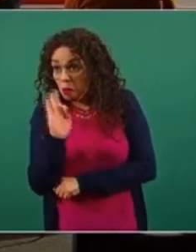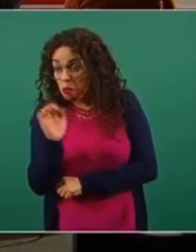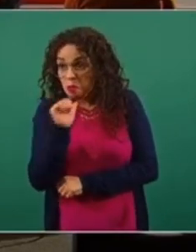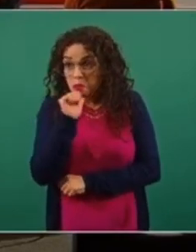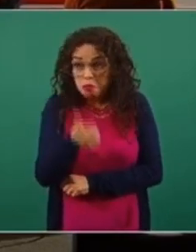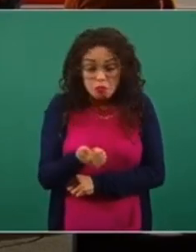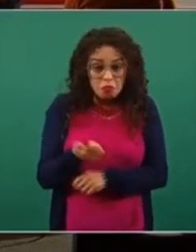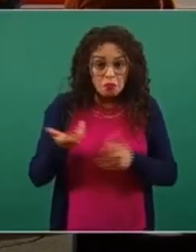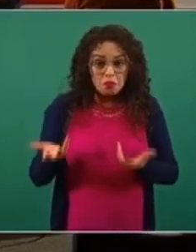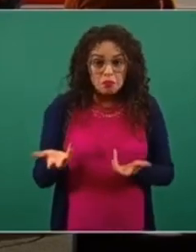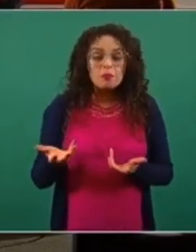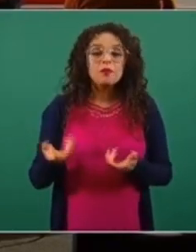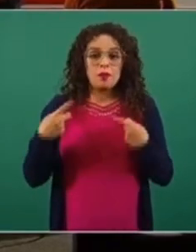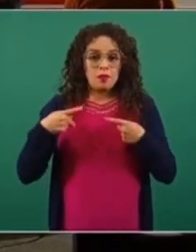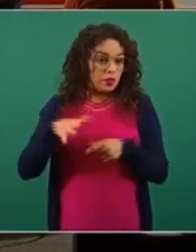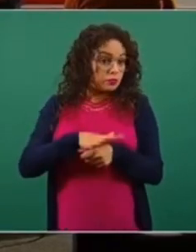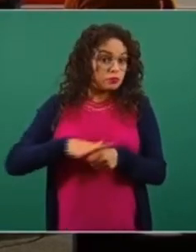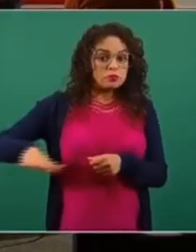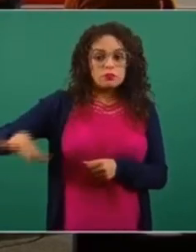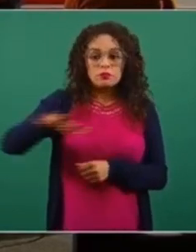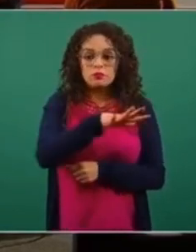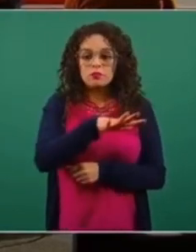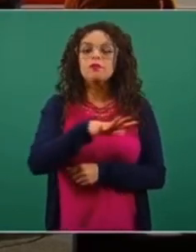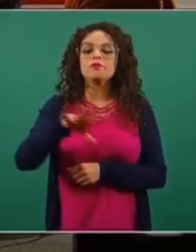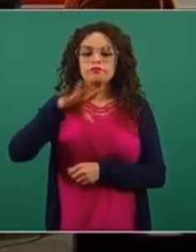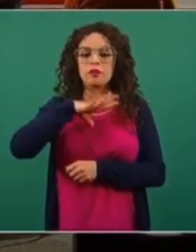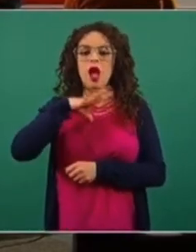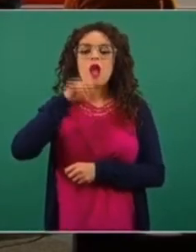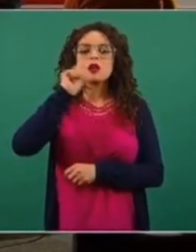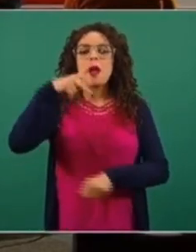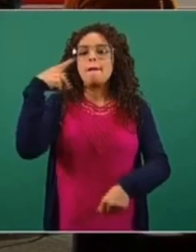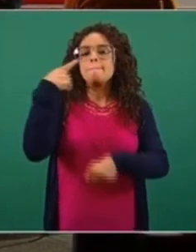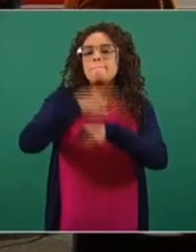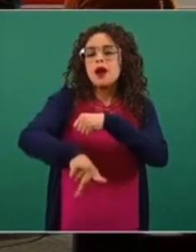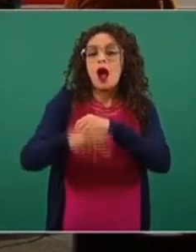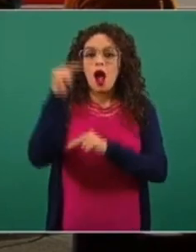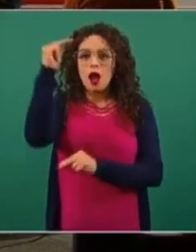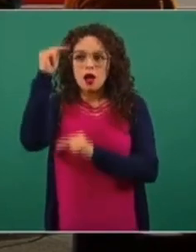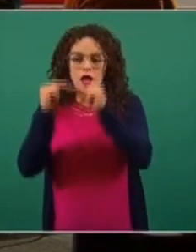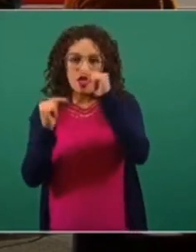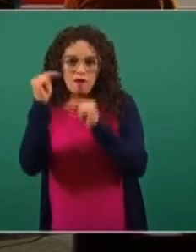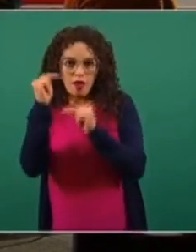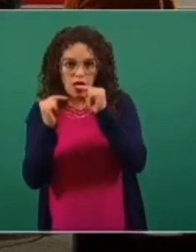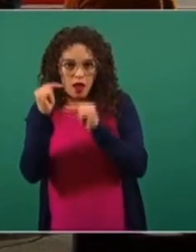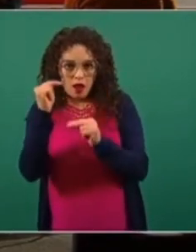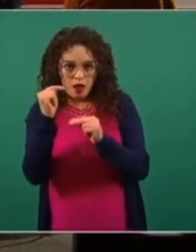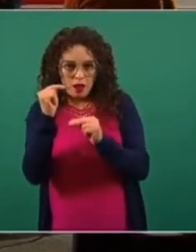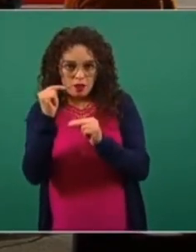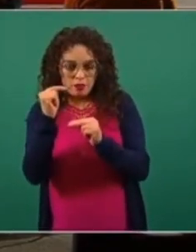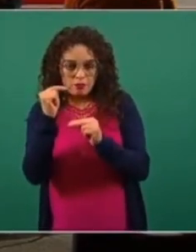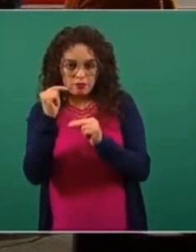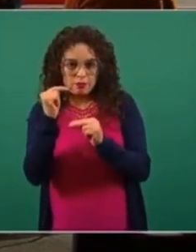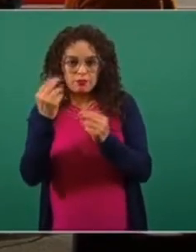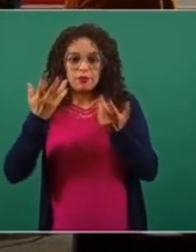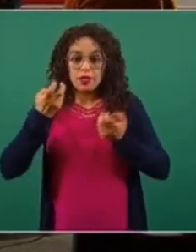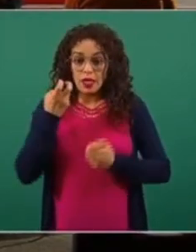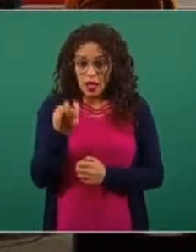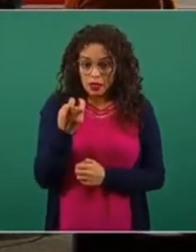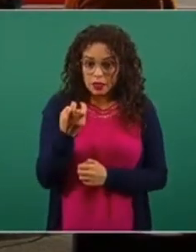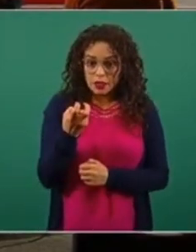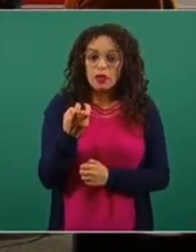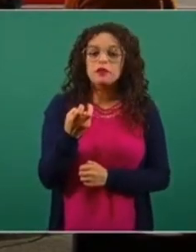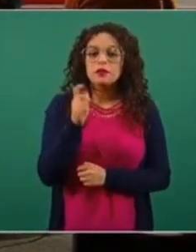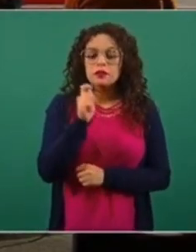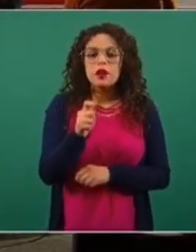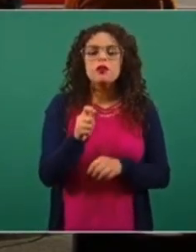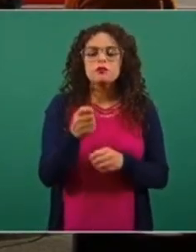hay determinado nivel de riesgo. Ese nivel de riesgo a su vez se estima de manera muy gruesa por